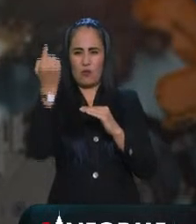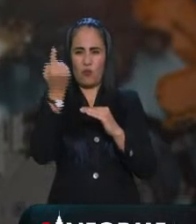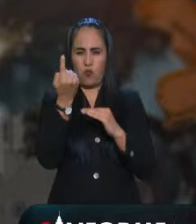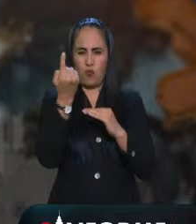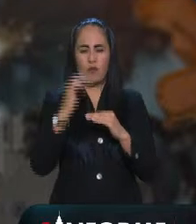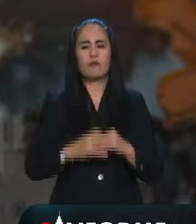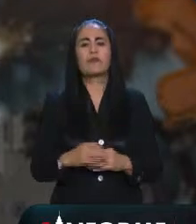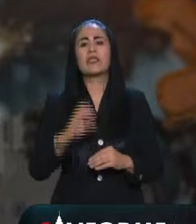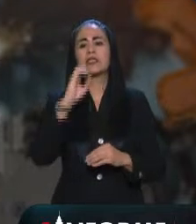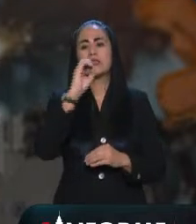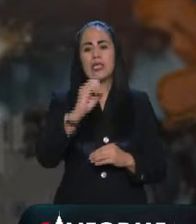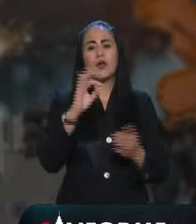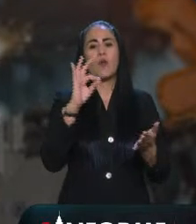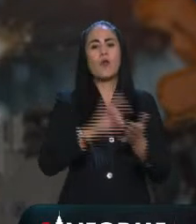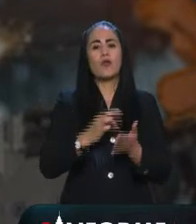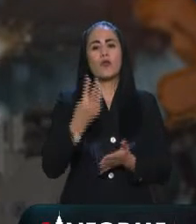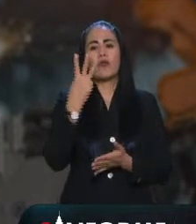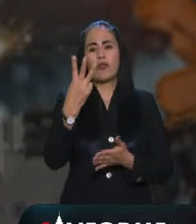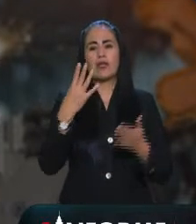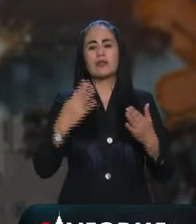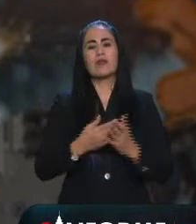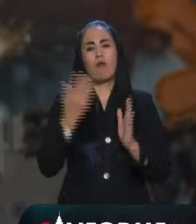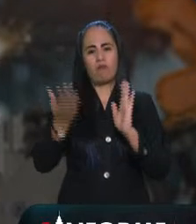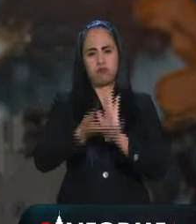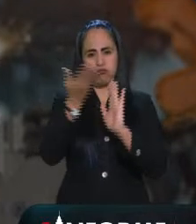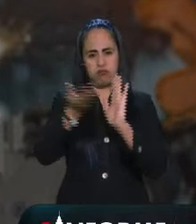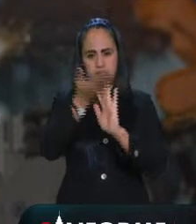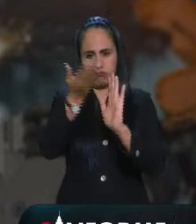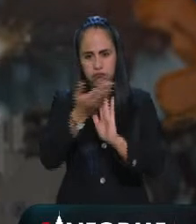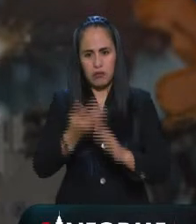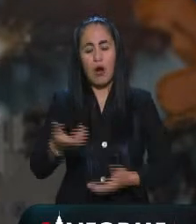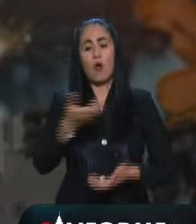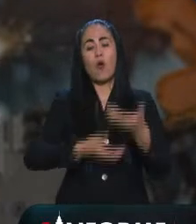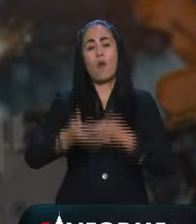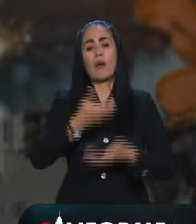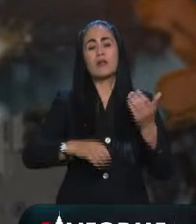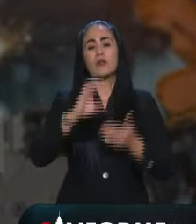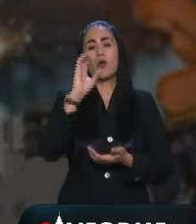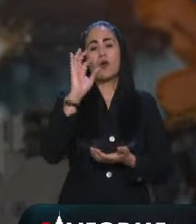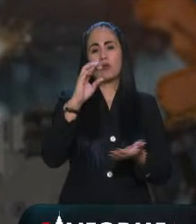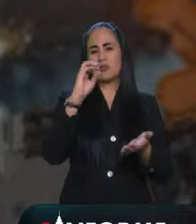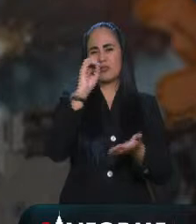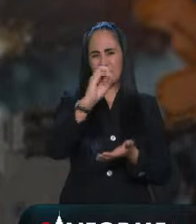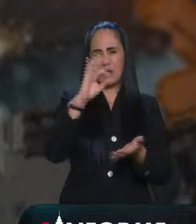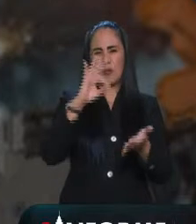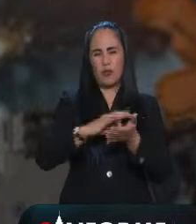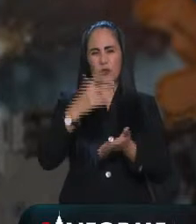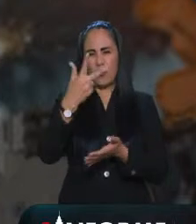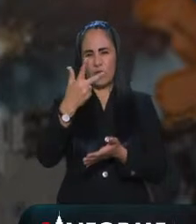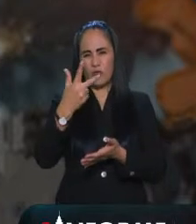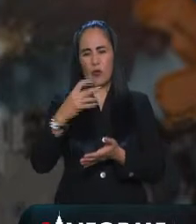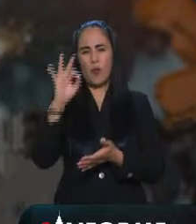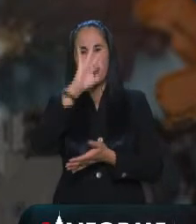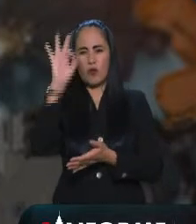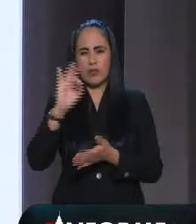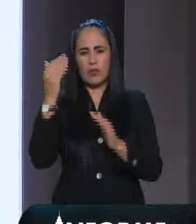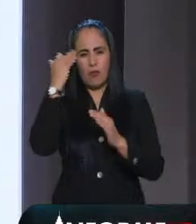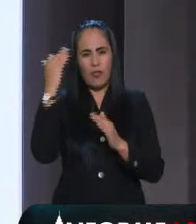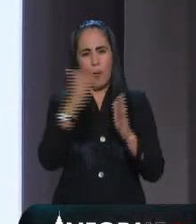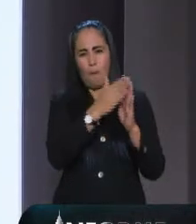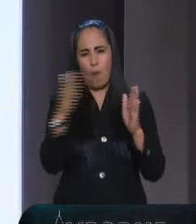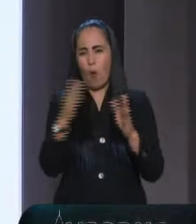0.3% y el del comercio creció 0.8% en el mismo periodo